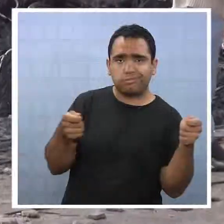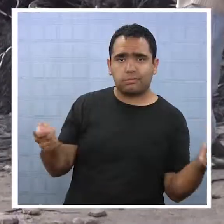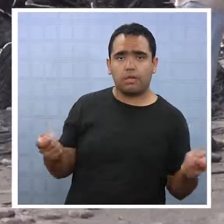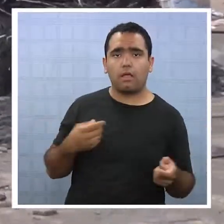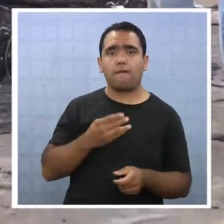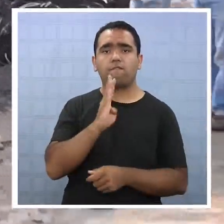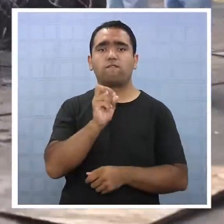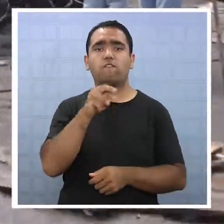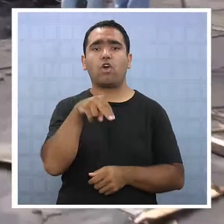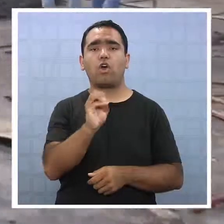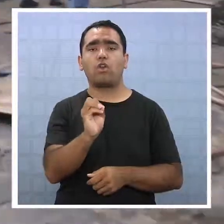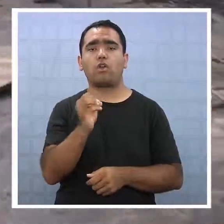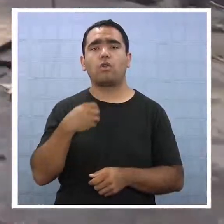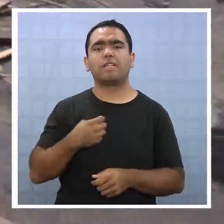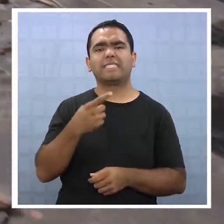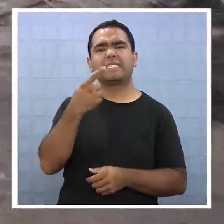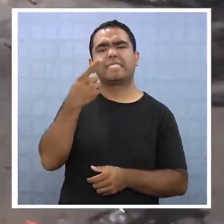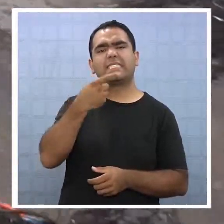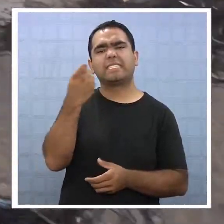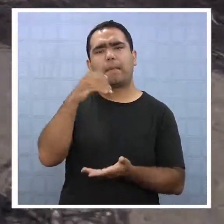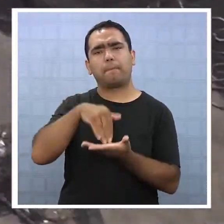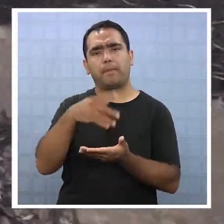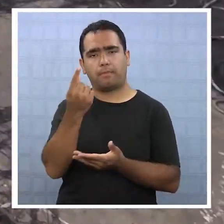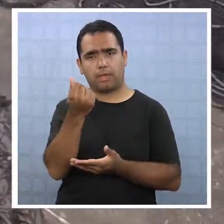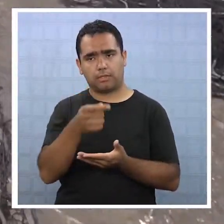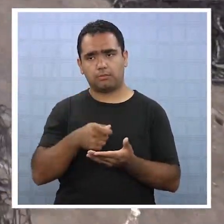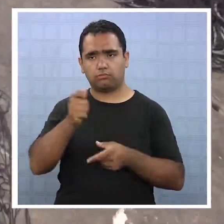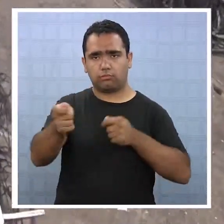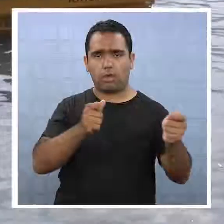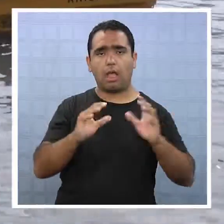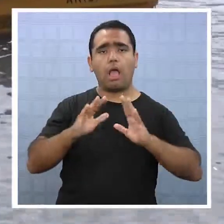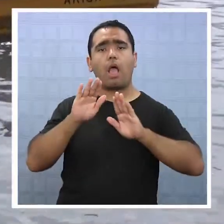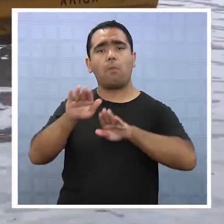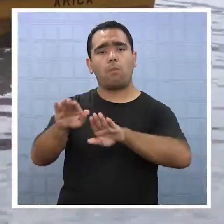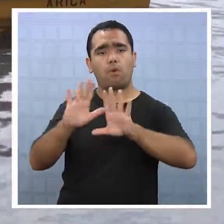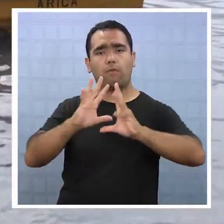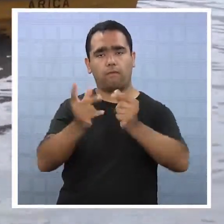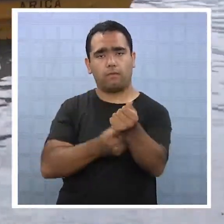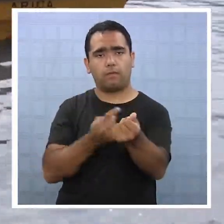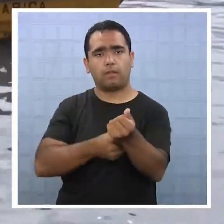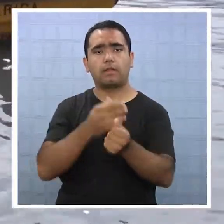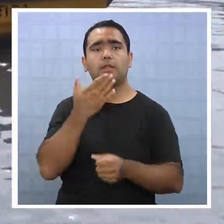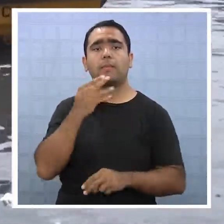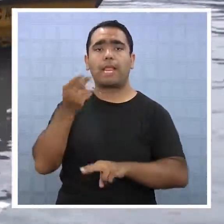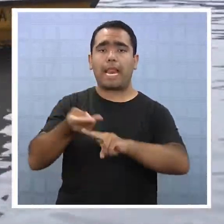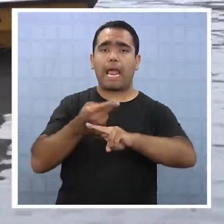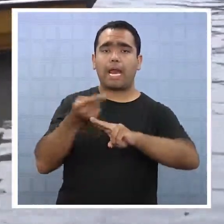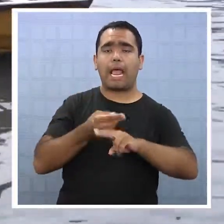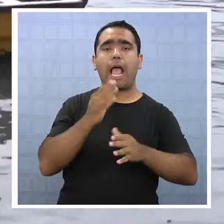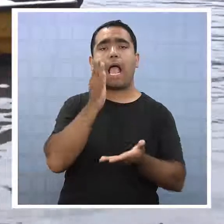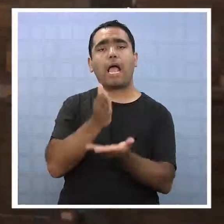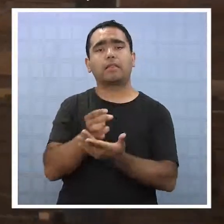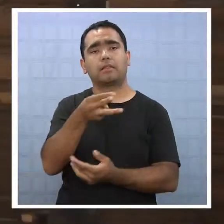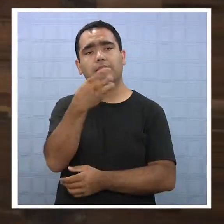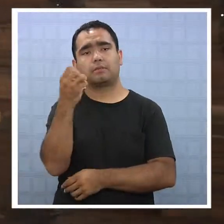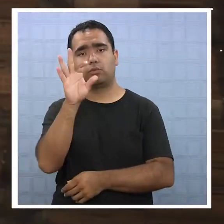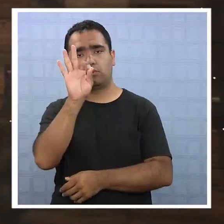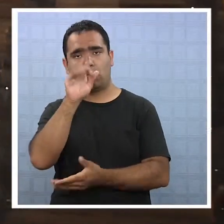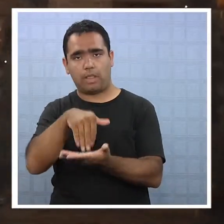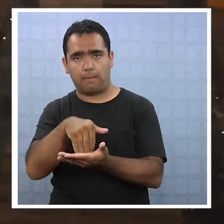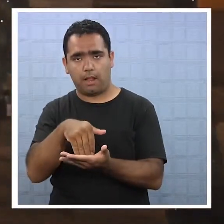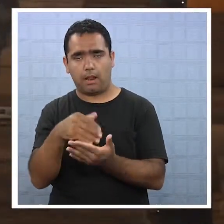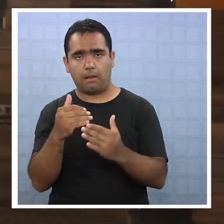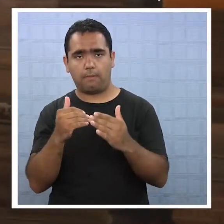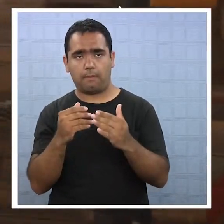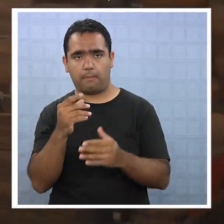en un bono mensual de 100 mil pesos como apoyo de red familiar y un bono de arriendo de hasta 350 mil pesos en Iquique,